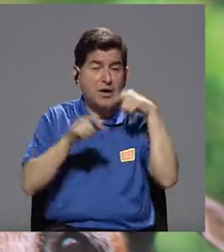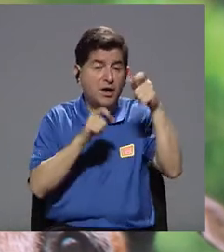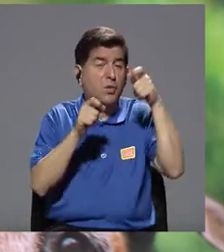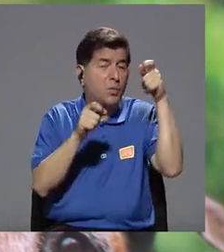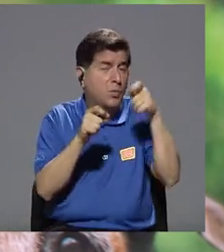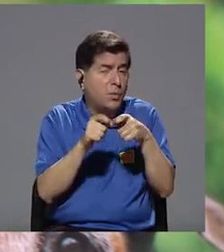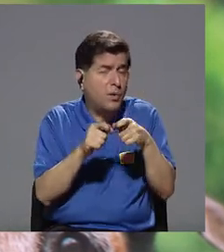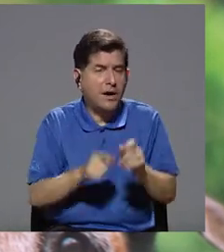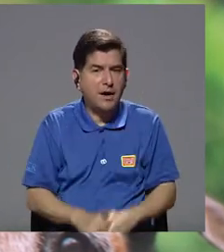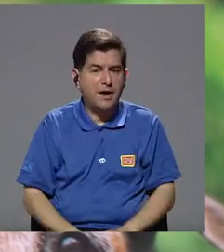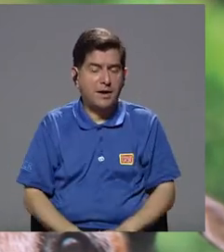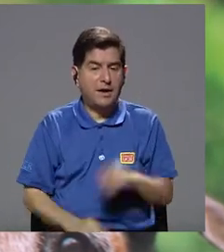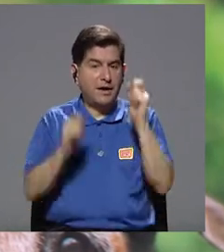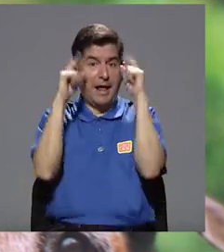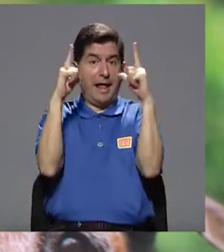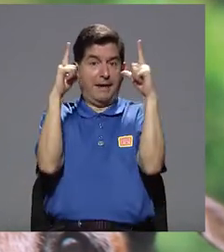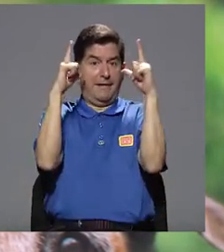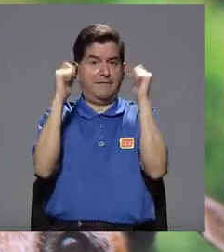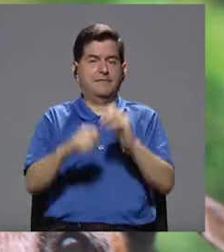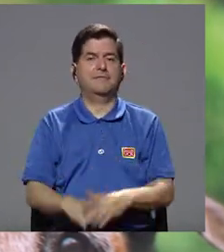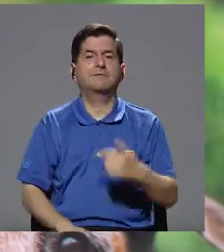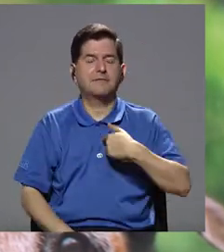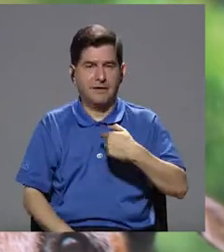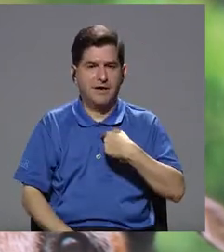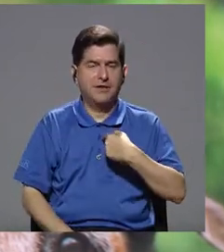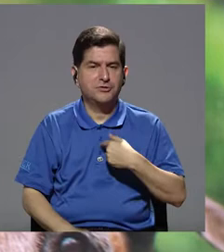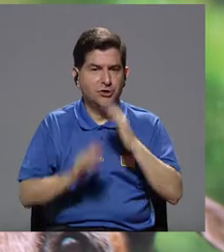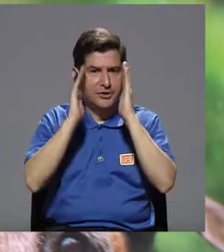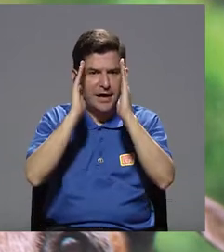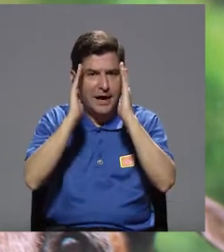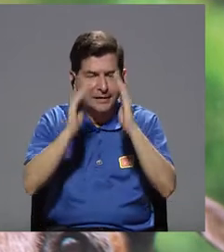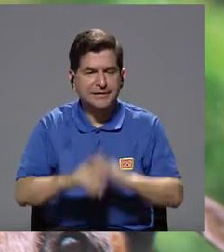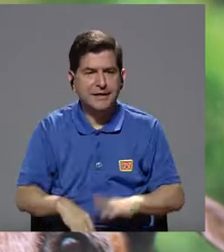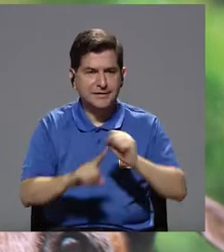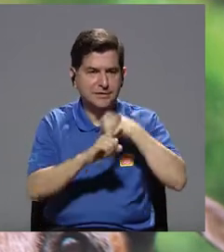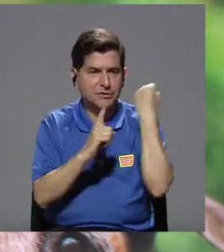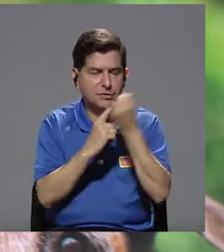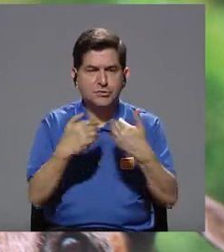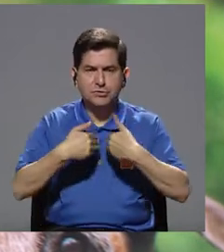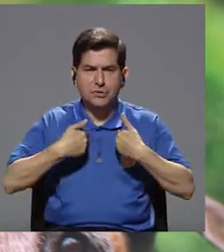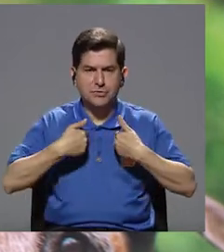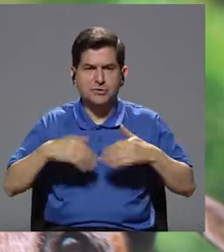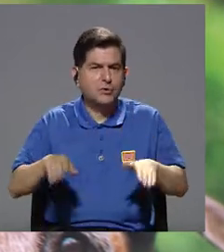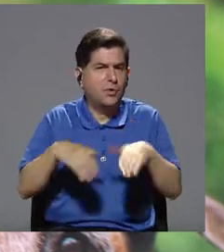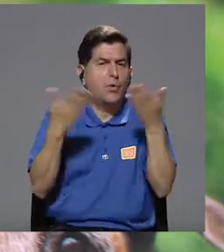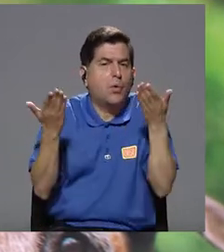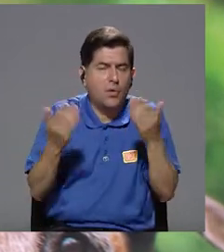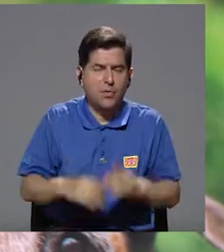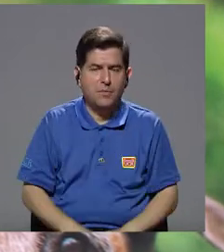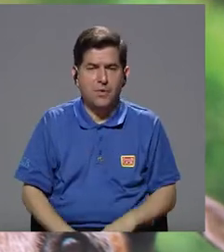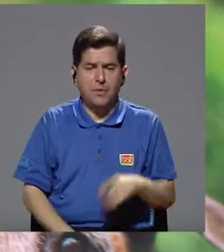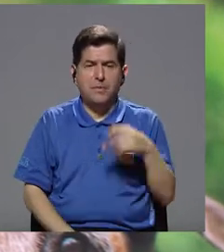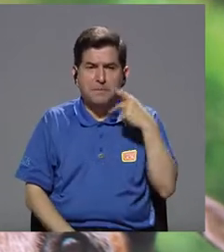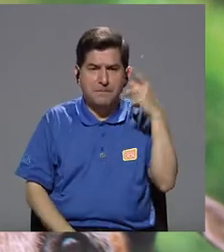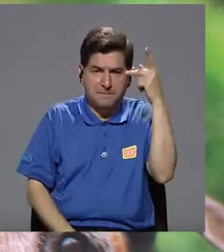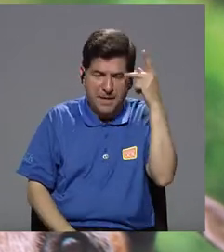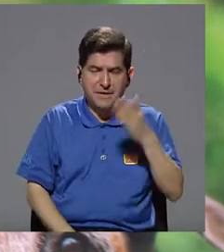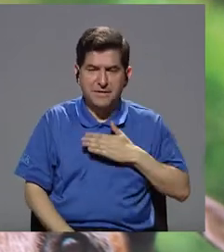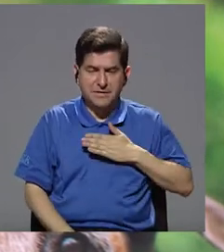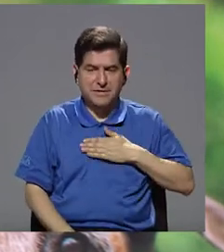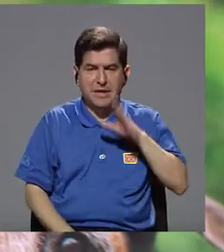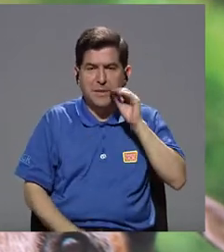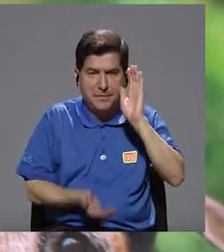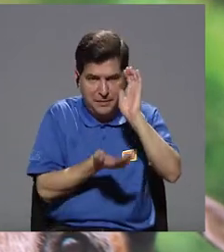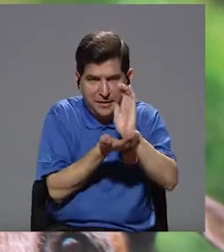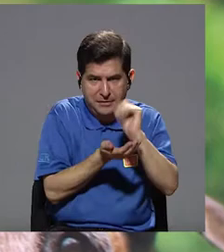lugar en específico, pues es una alerta para yo estar pendiente de cómo están estos animales y en qué condiciones tendrán a los papás de mi